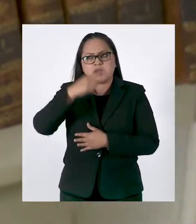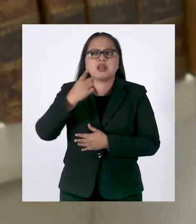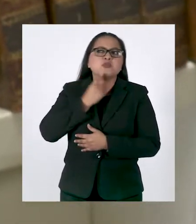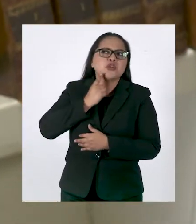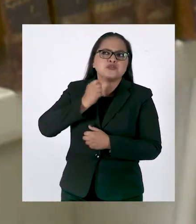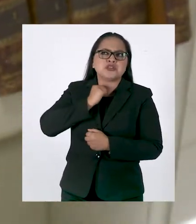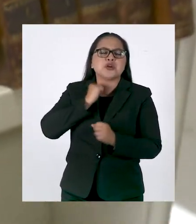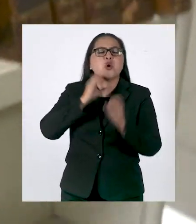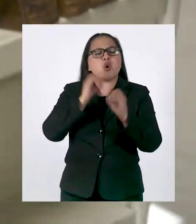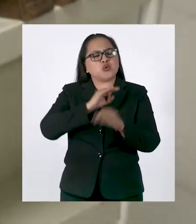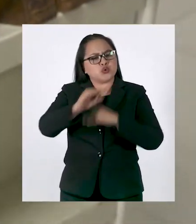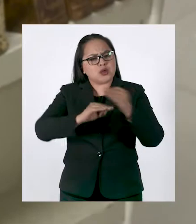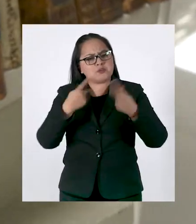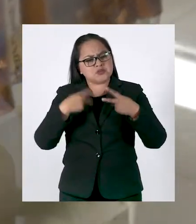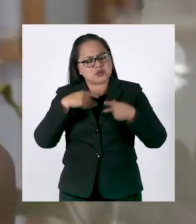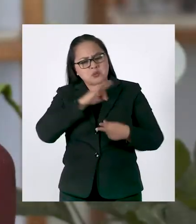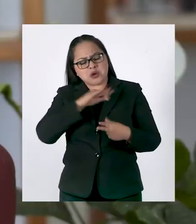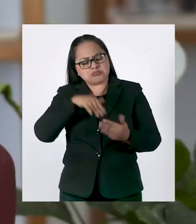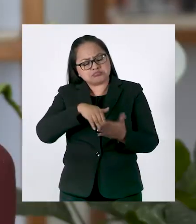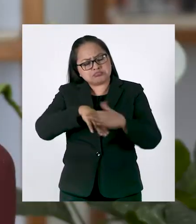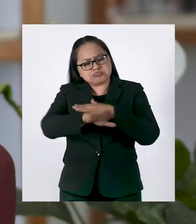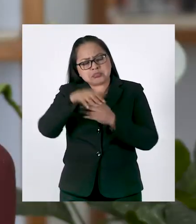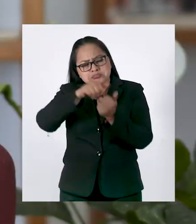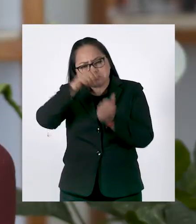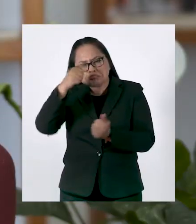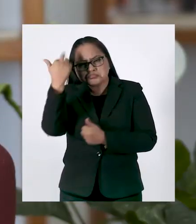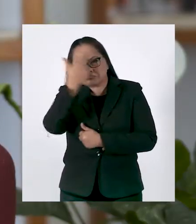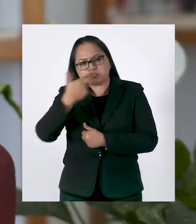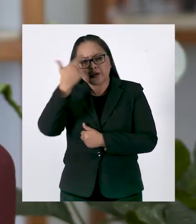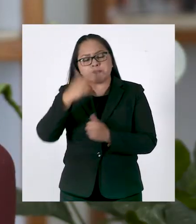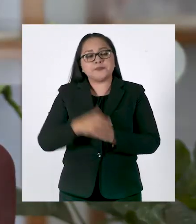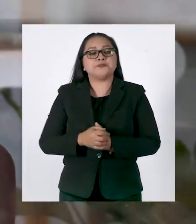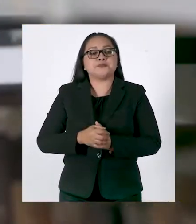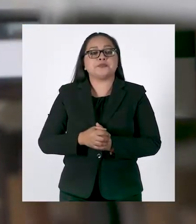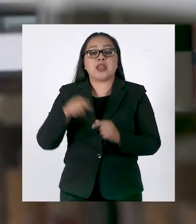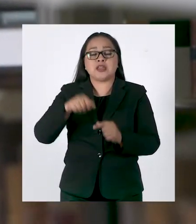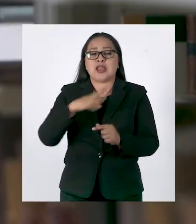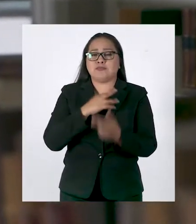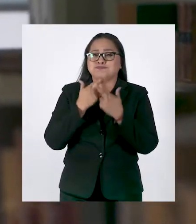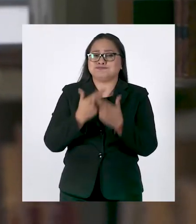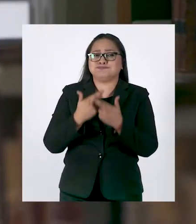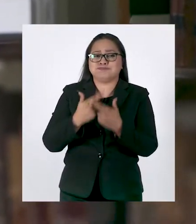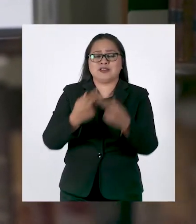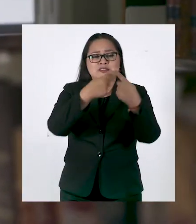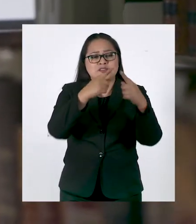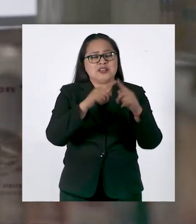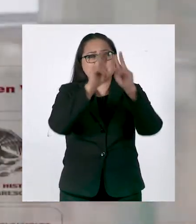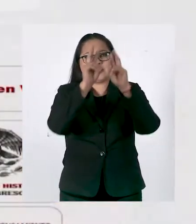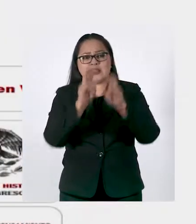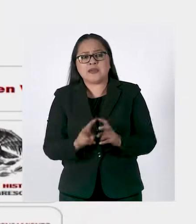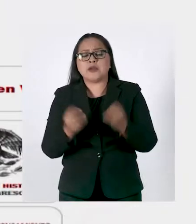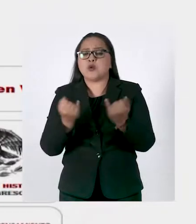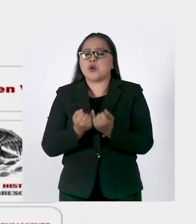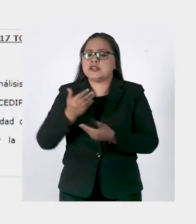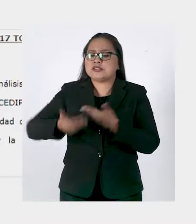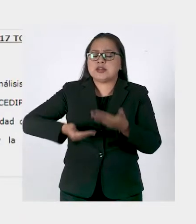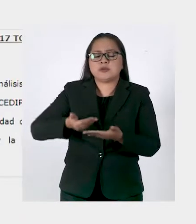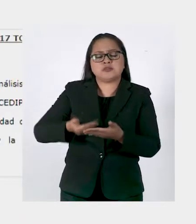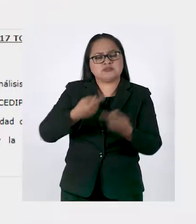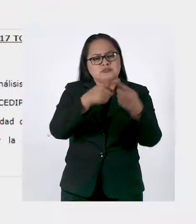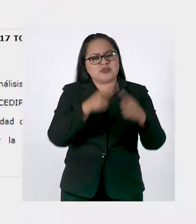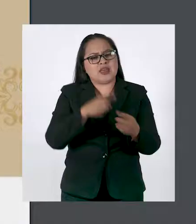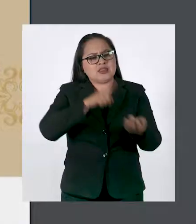para legisladores y el público en general. Esta biblioteca cuenta con un amplio acervo multidisciplinario, así como distintos